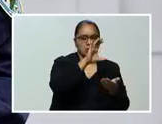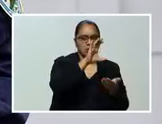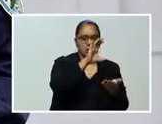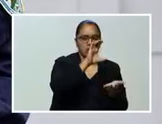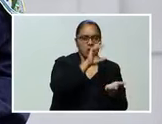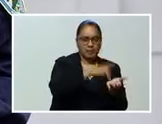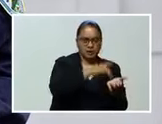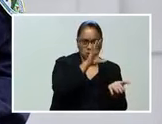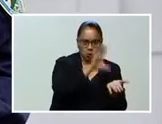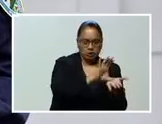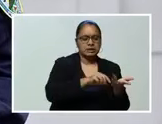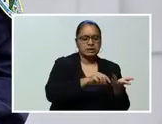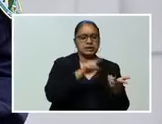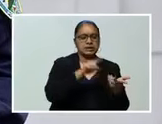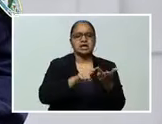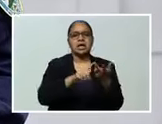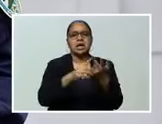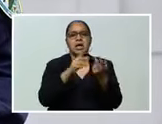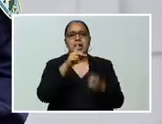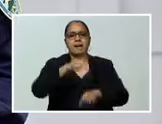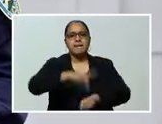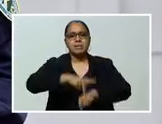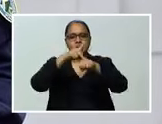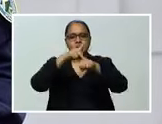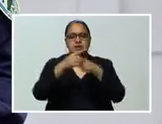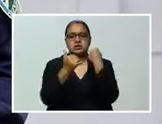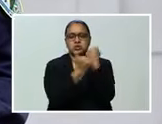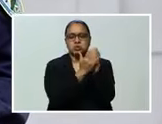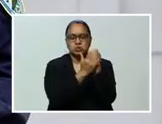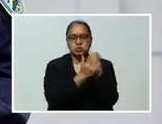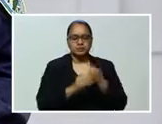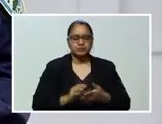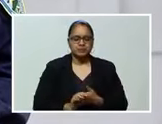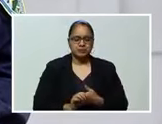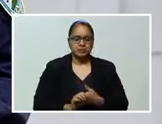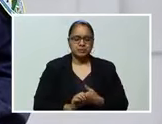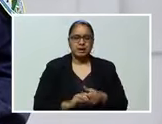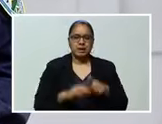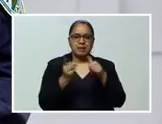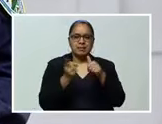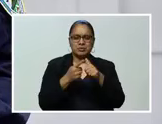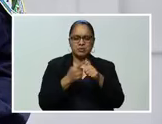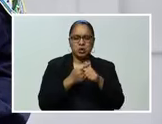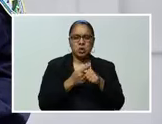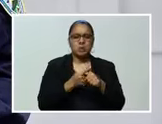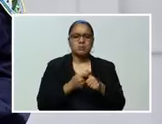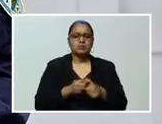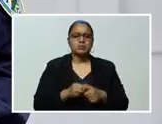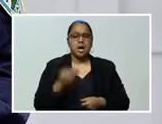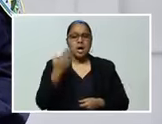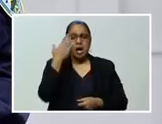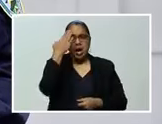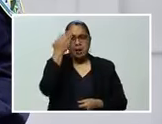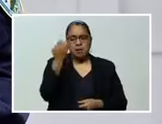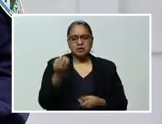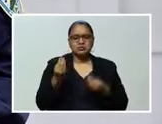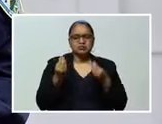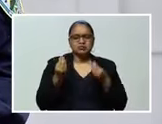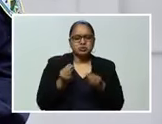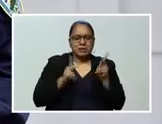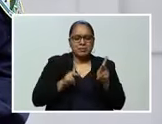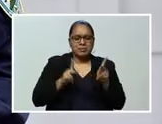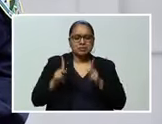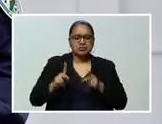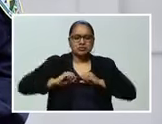A la opinión pública comunica, primero, por los altos niveles de focos de